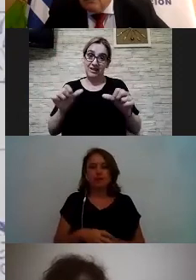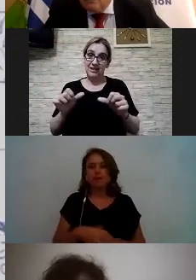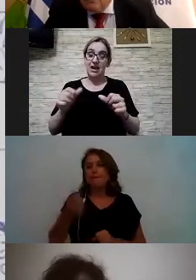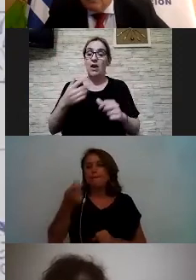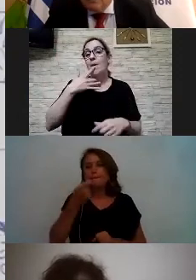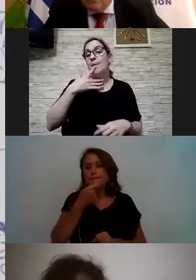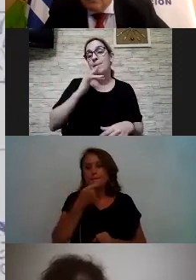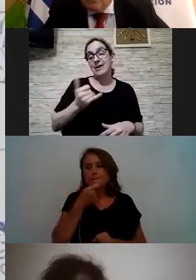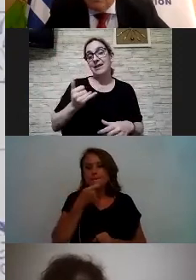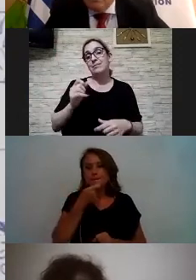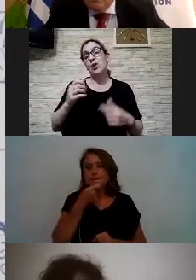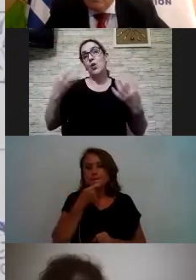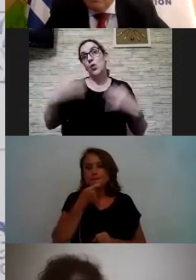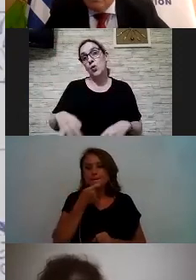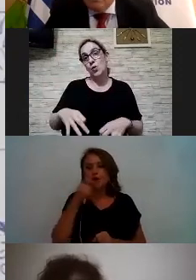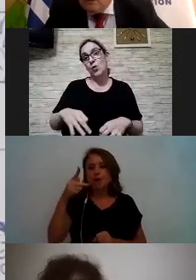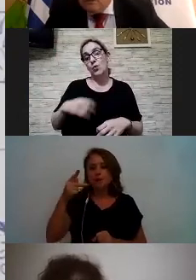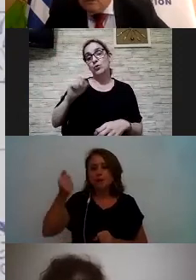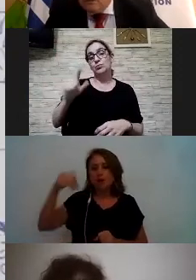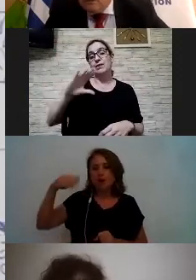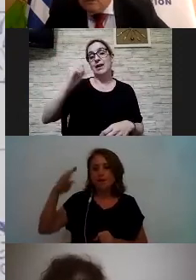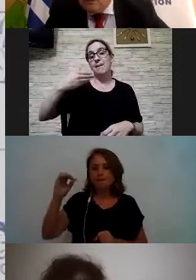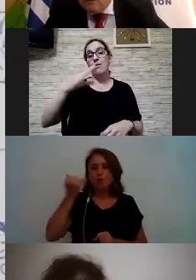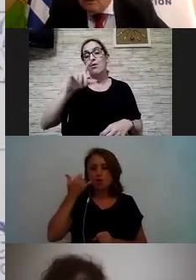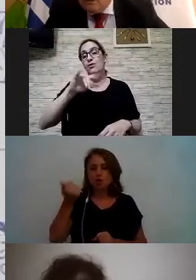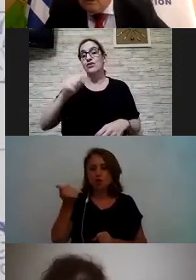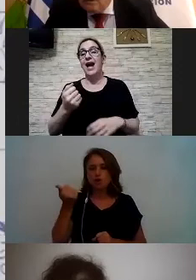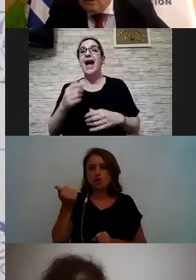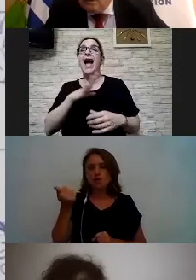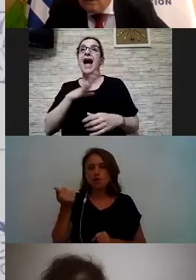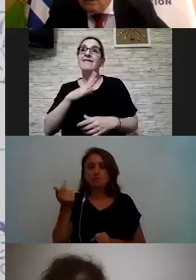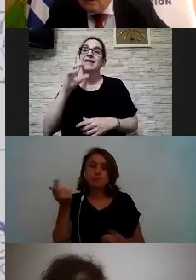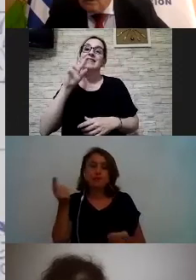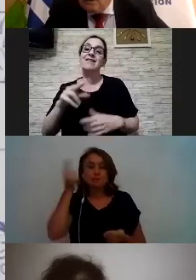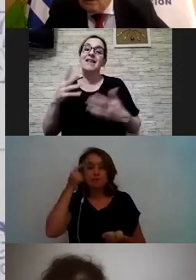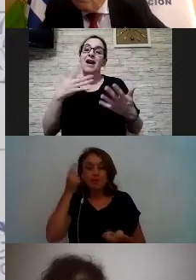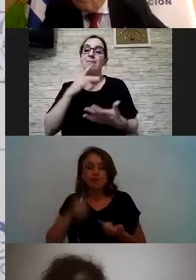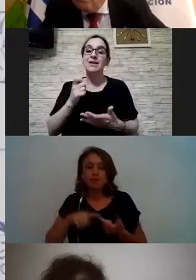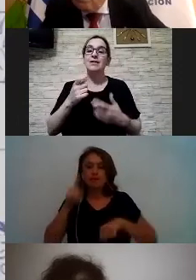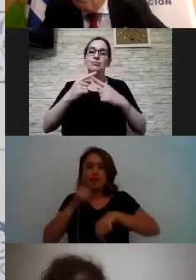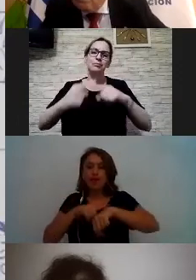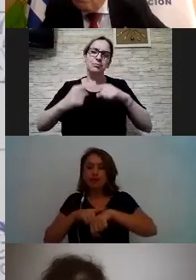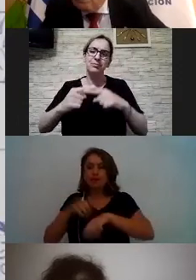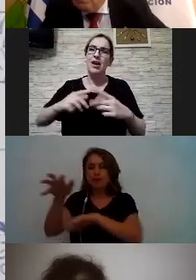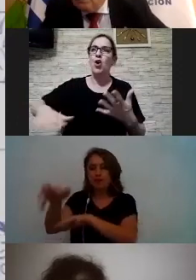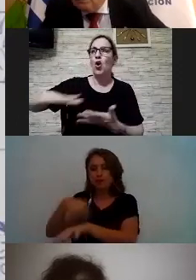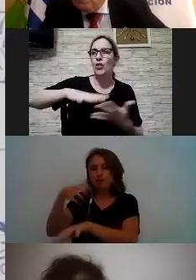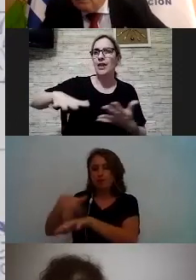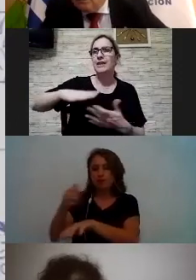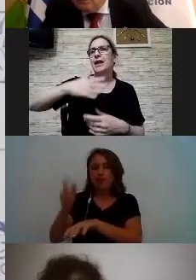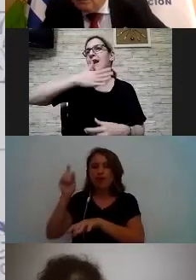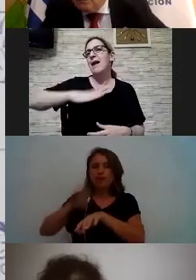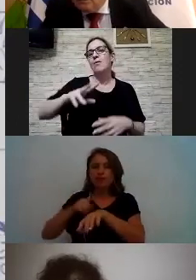es un caso de Camboya en donde se tenía en cuenta por ejemplo la época de cosecha la época de siembra